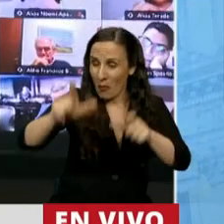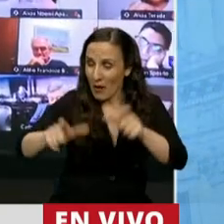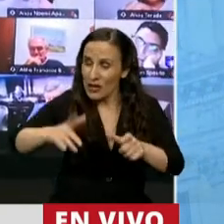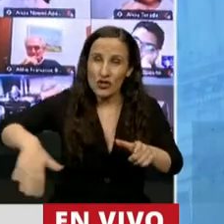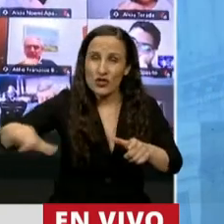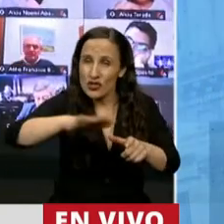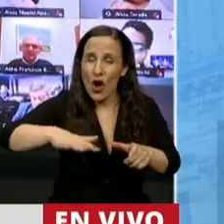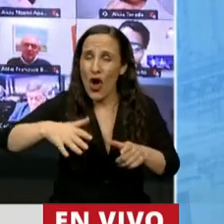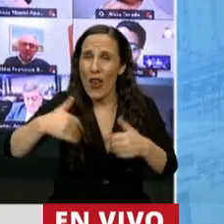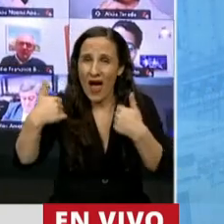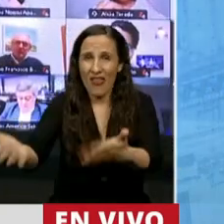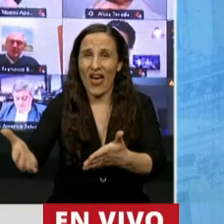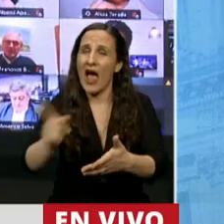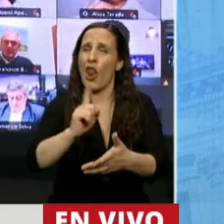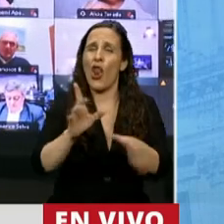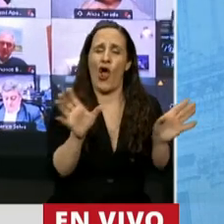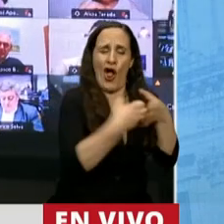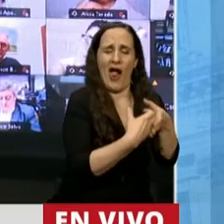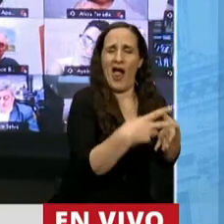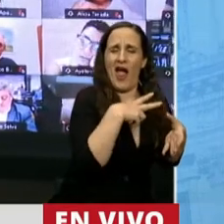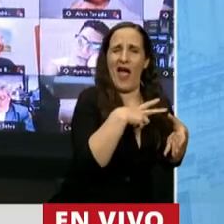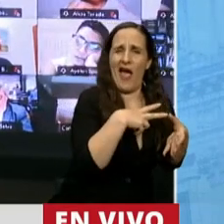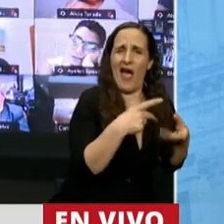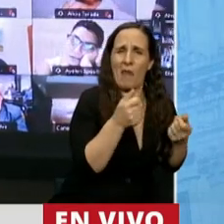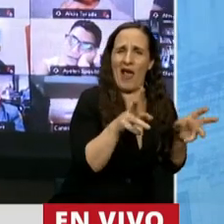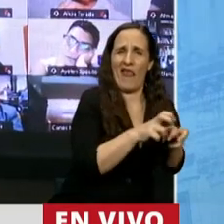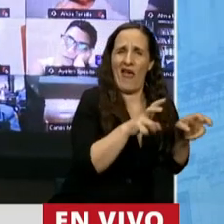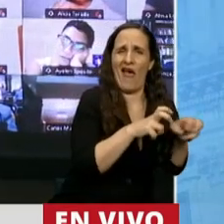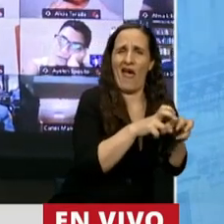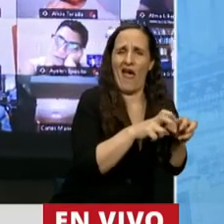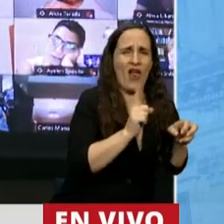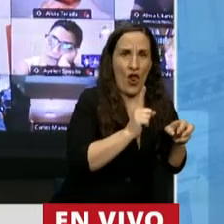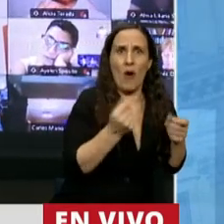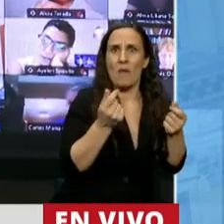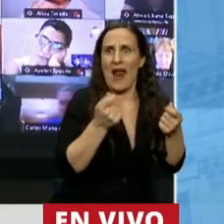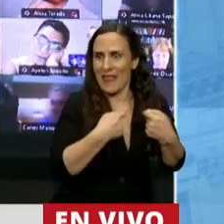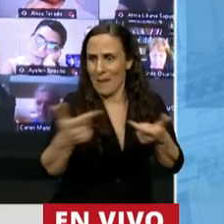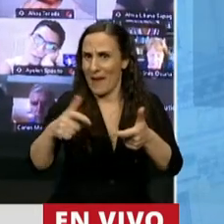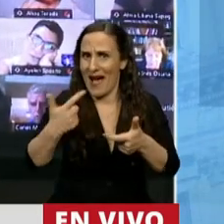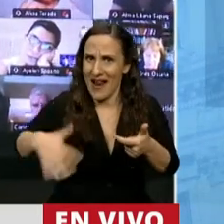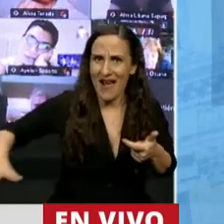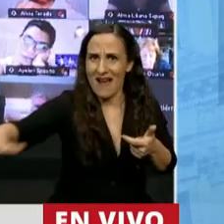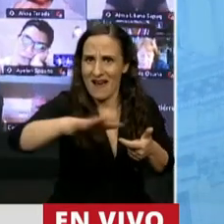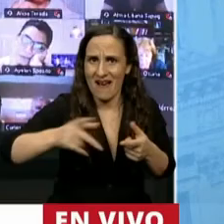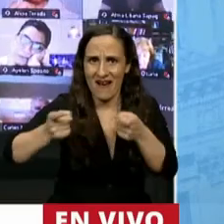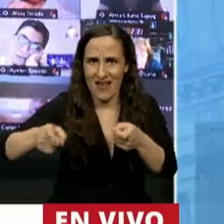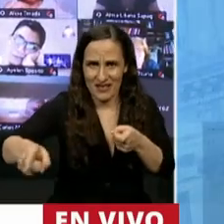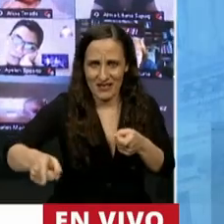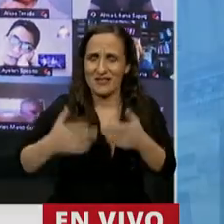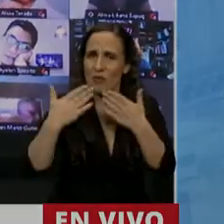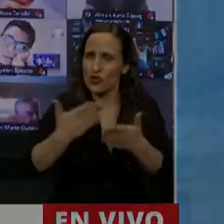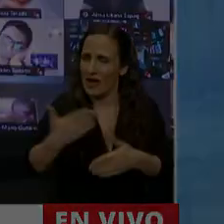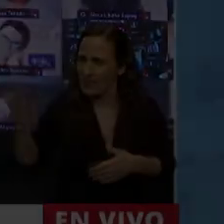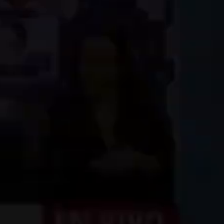país no se los fuguen, los grandes millonarios, los grandes grupos económicos, sino que se destinen a las necesidades sociales. Muchas gracias, presidente. Gracias, diputado